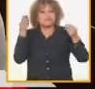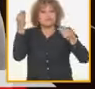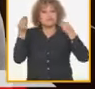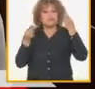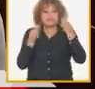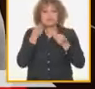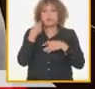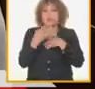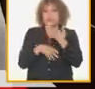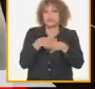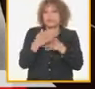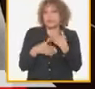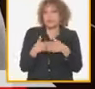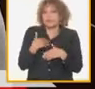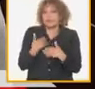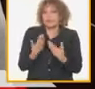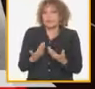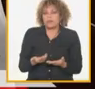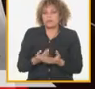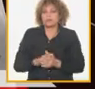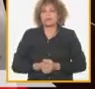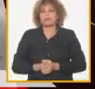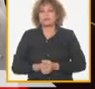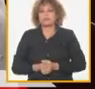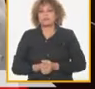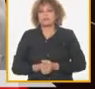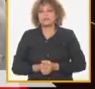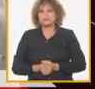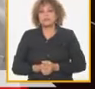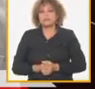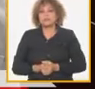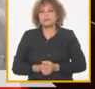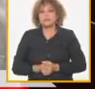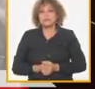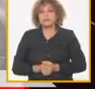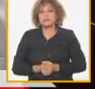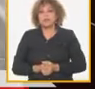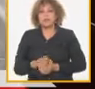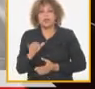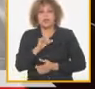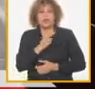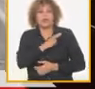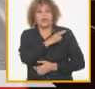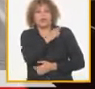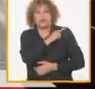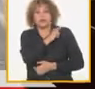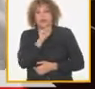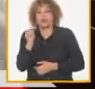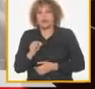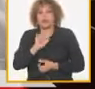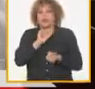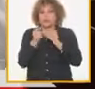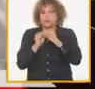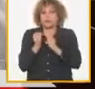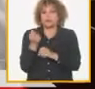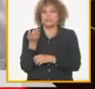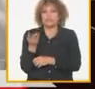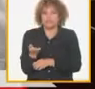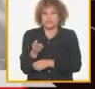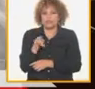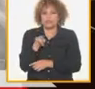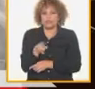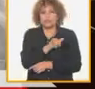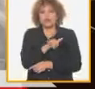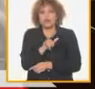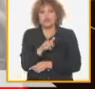los problemas que de carácter subjetivo y que en el orden también de los cuadros de la exigencia del control y también